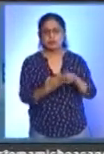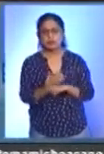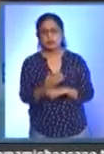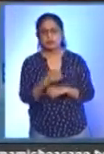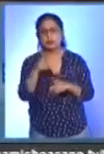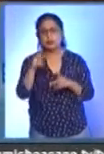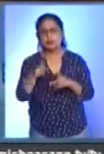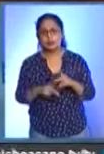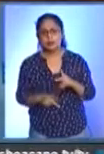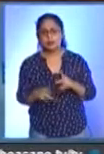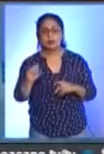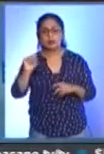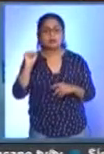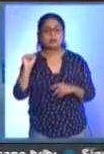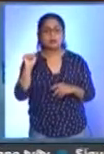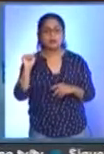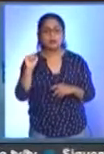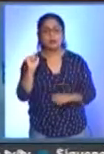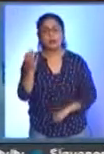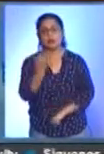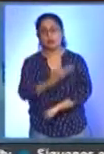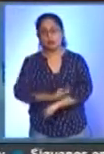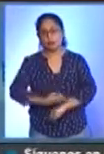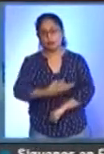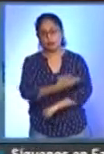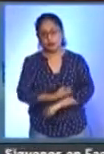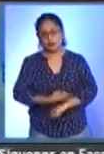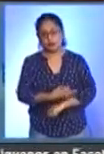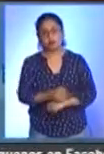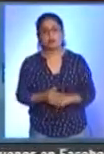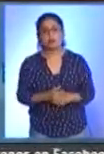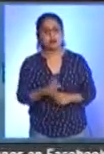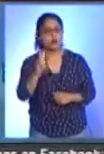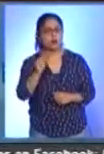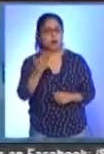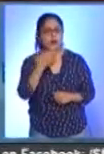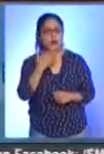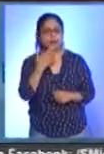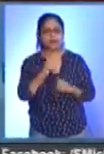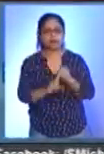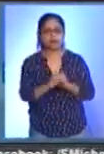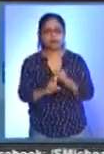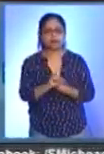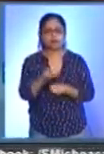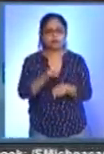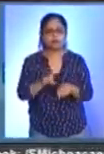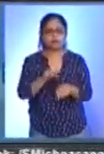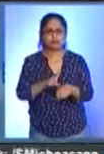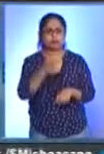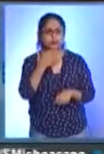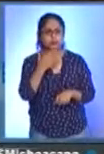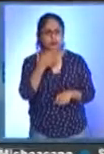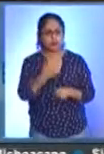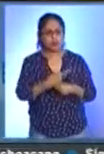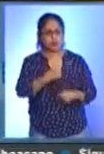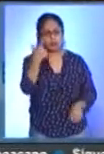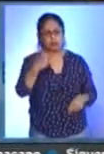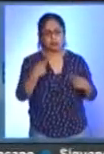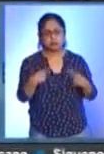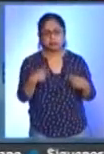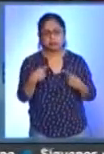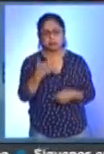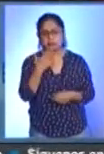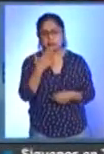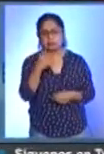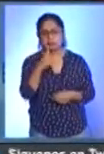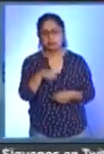del día sábado, en la tarde, no tuvimos afectaciones y ninguna persona lesionada. Se presentaron